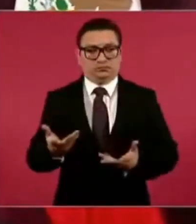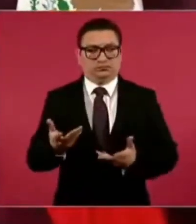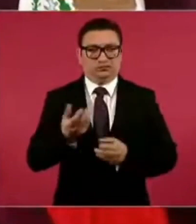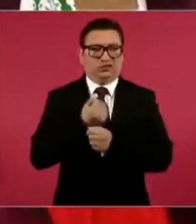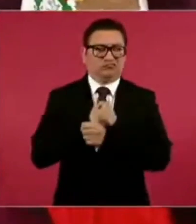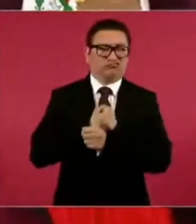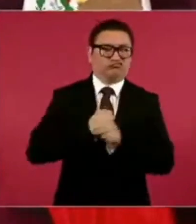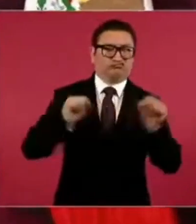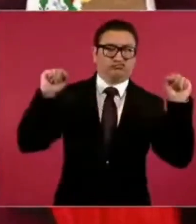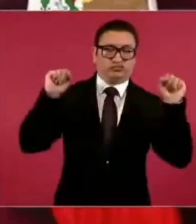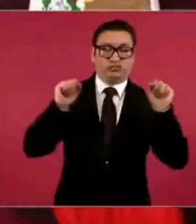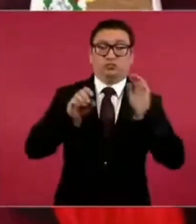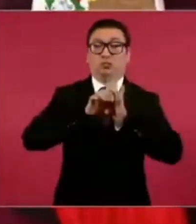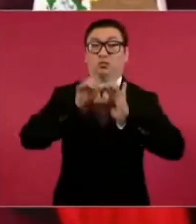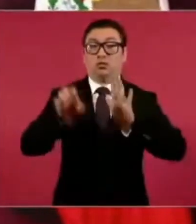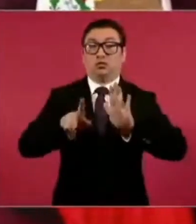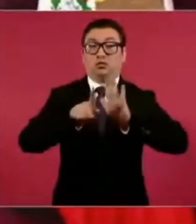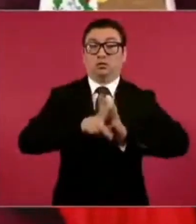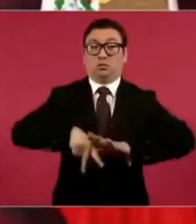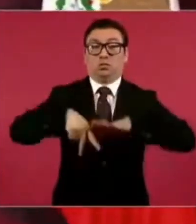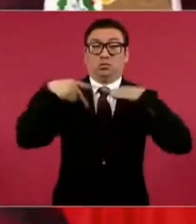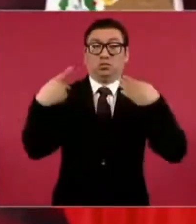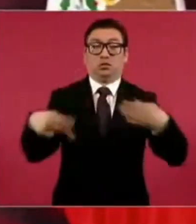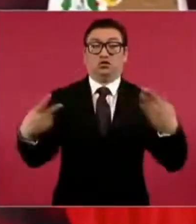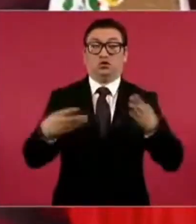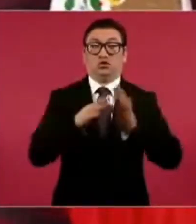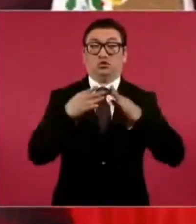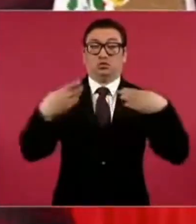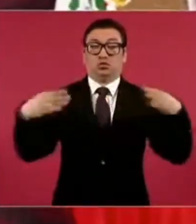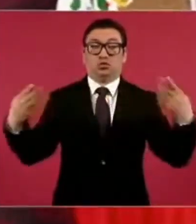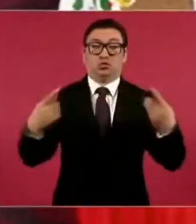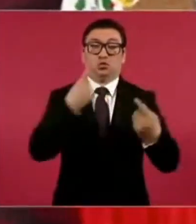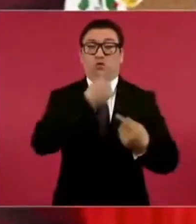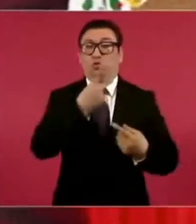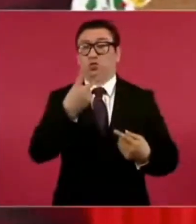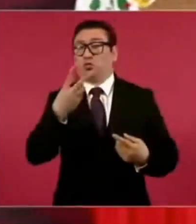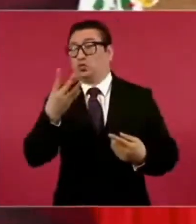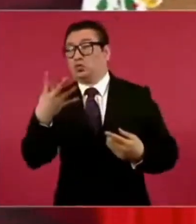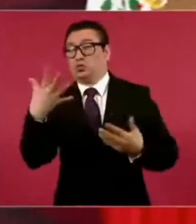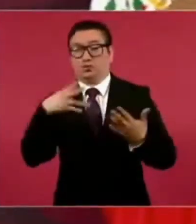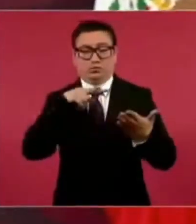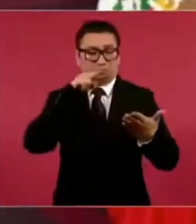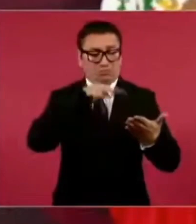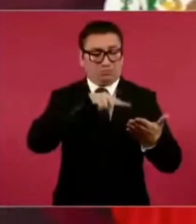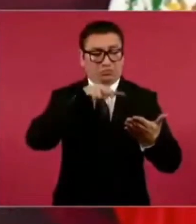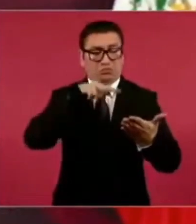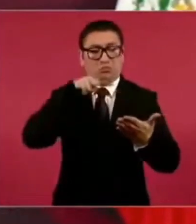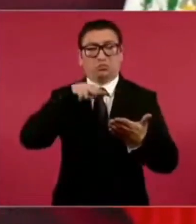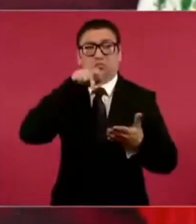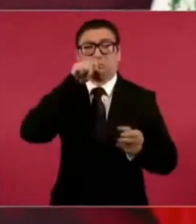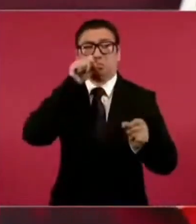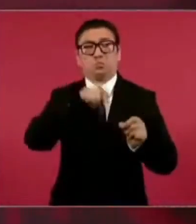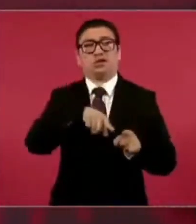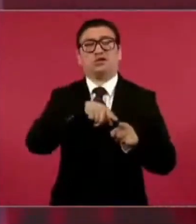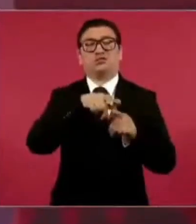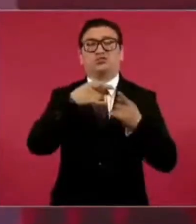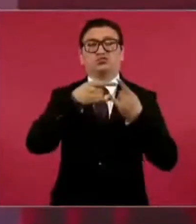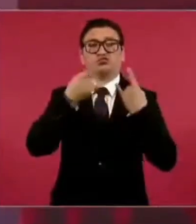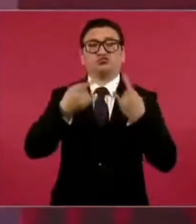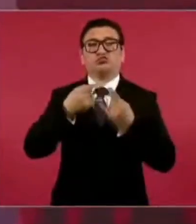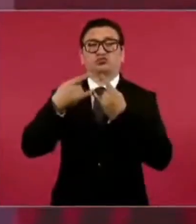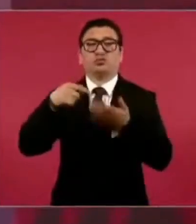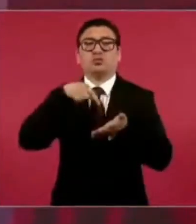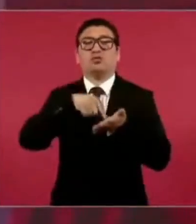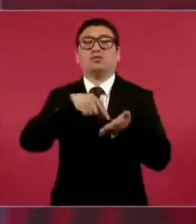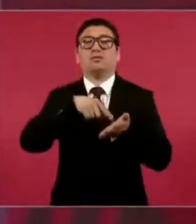Veía uno un periódico, dos, tres, cuatro, cinco, y traían lo mismo, porque era el boletín